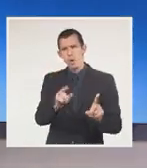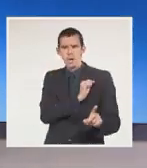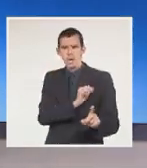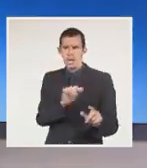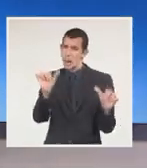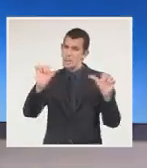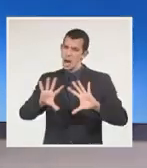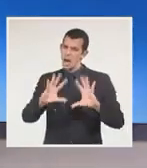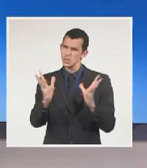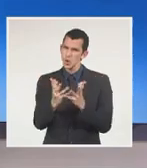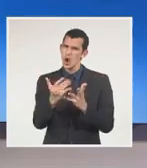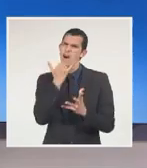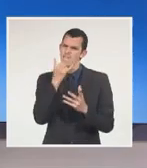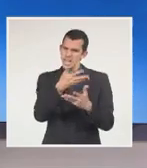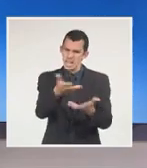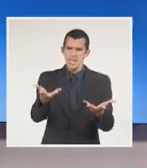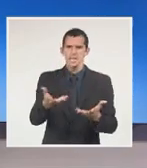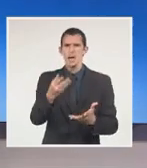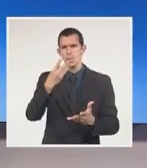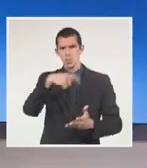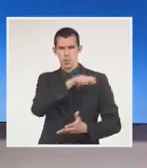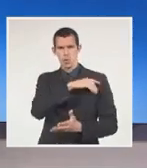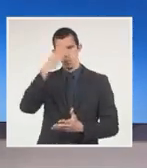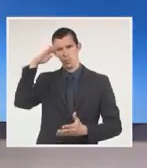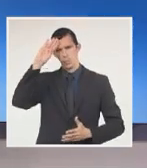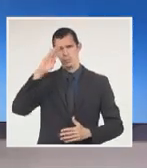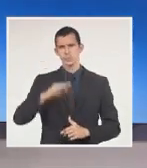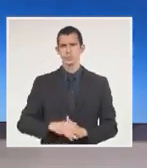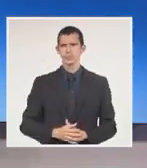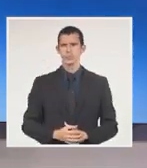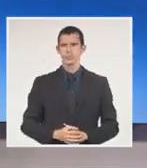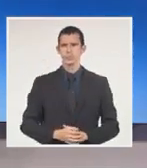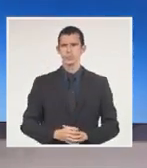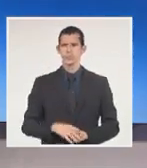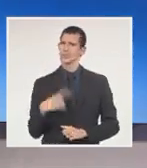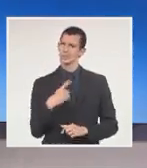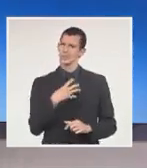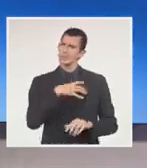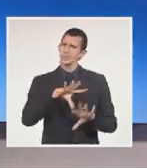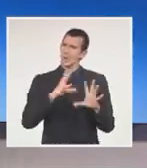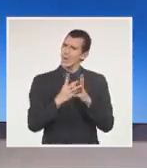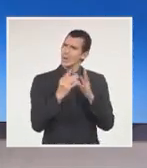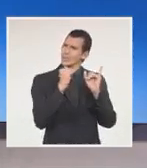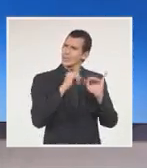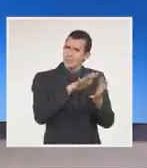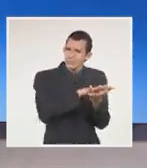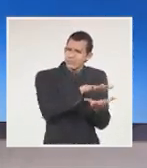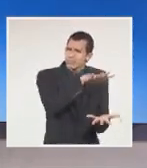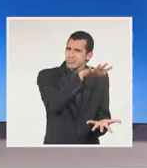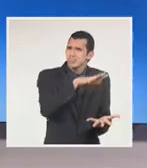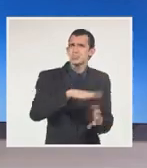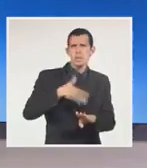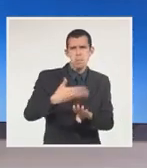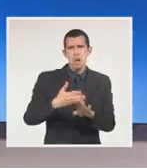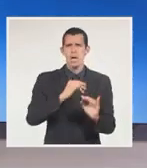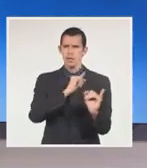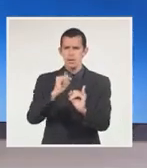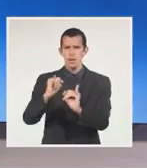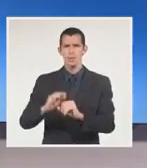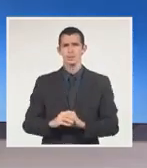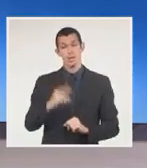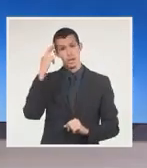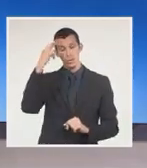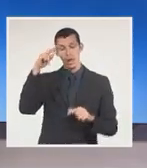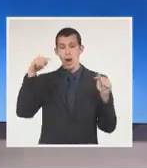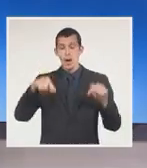mucha más información. Y vamos a regresar, muy pronto con ella. Recuerden, que hay gente, ahora mismo, tratando de manipular, el dolor,